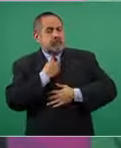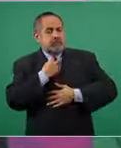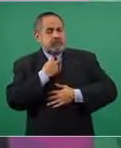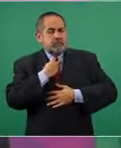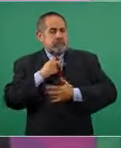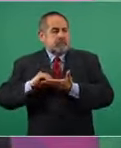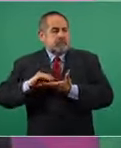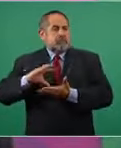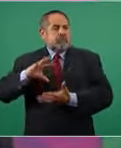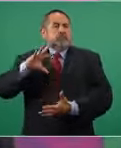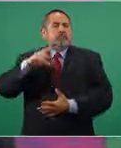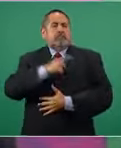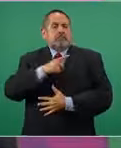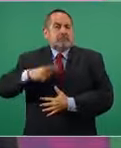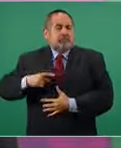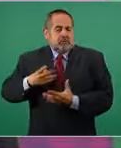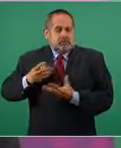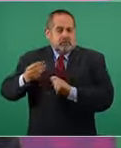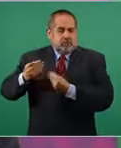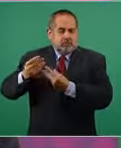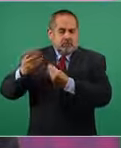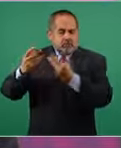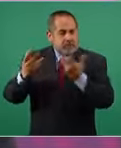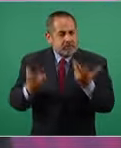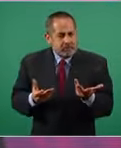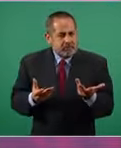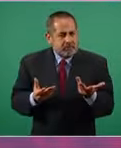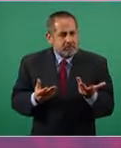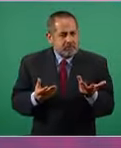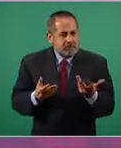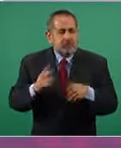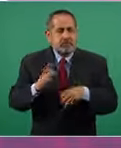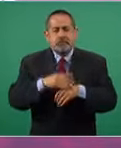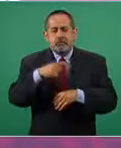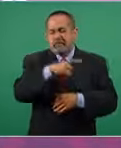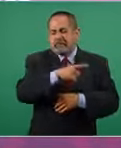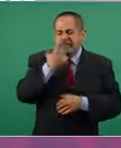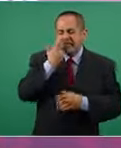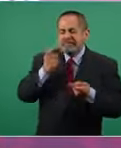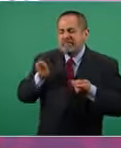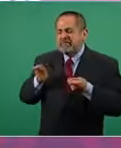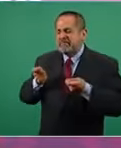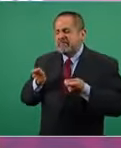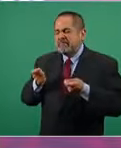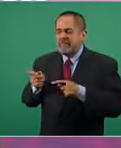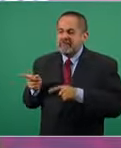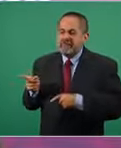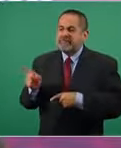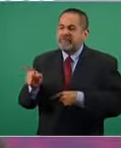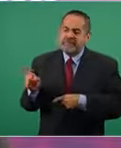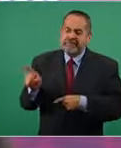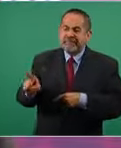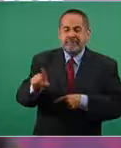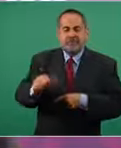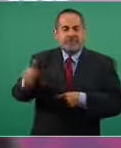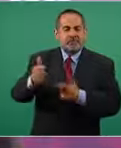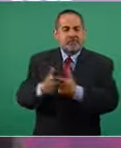endeudaron porque buscaban que ganara el partido